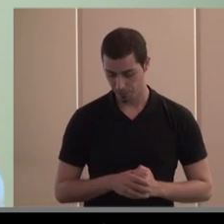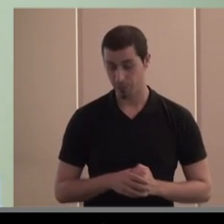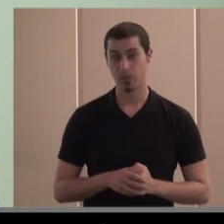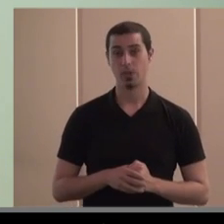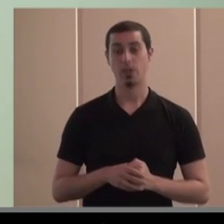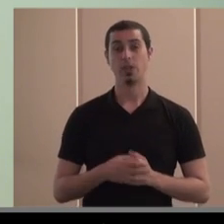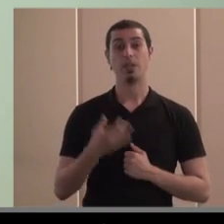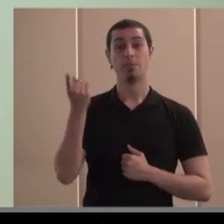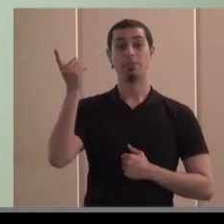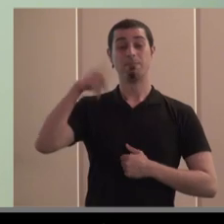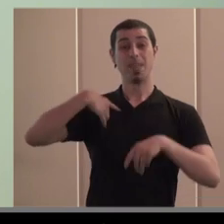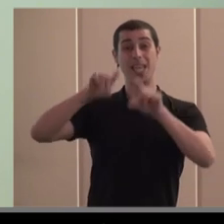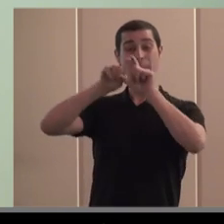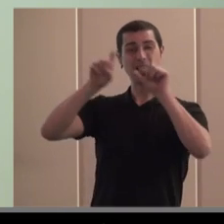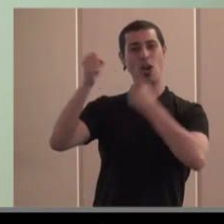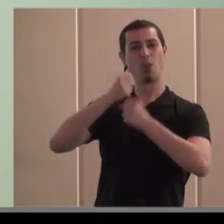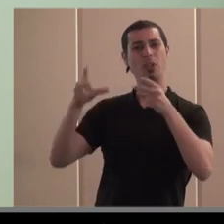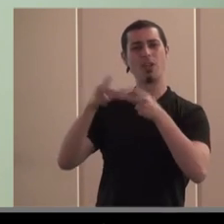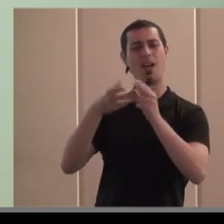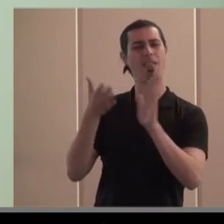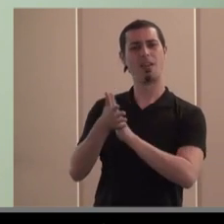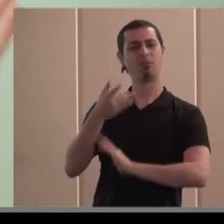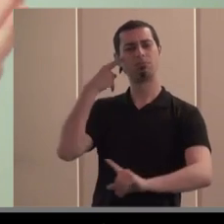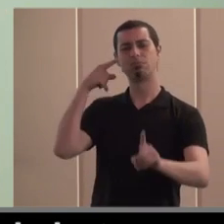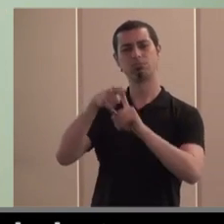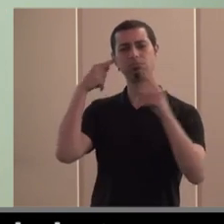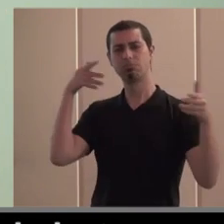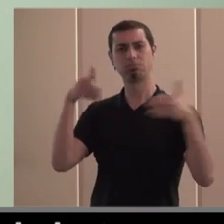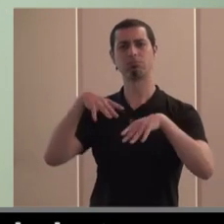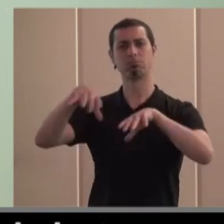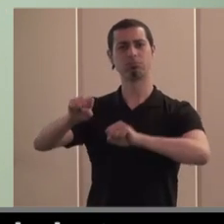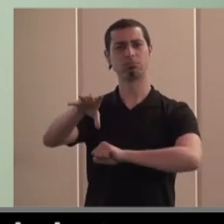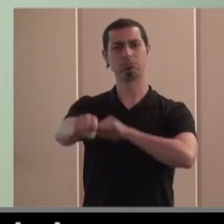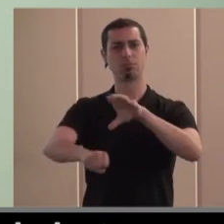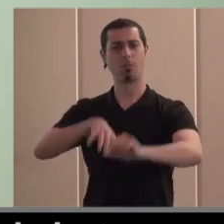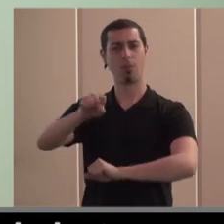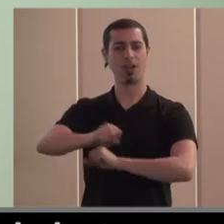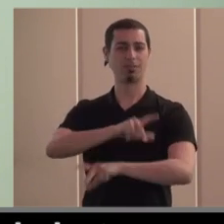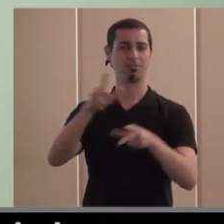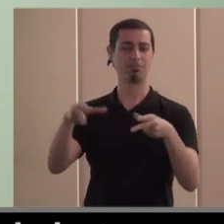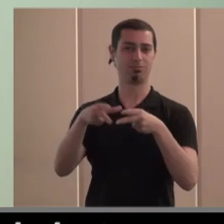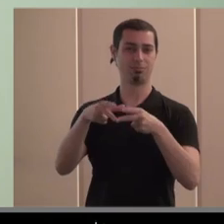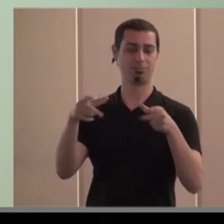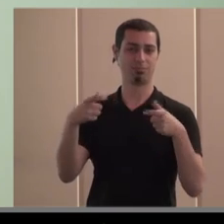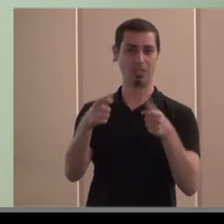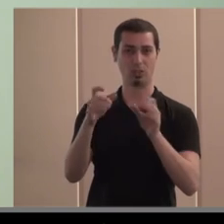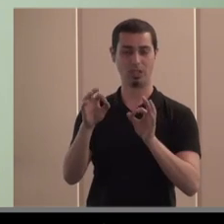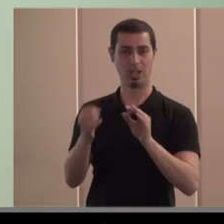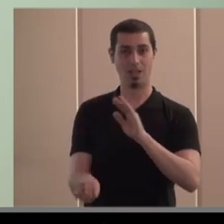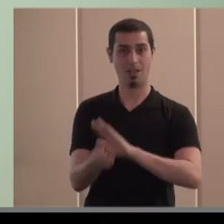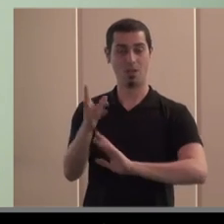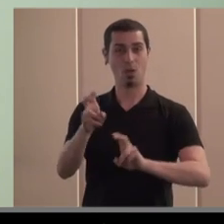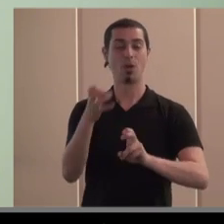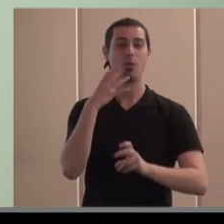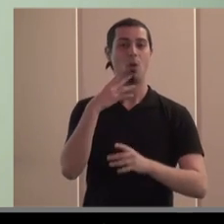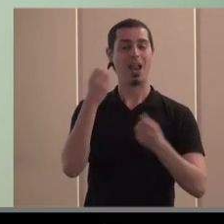también las empresas de economía social debemos centrarnos en ocupar espacios en nuevos sectores de actividad particularmente en los nuevos sectores emergentes antes lo habíamos contado por ejemplo